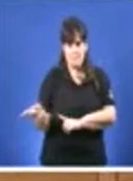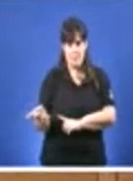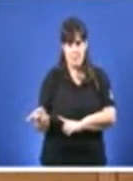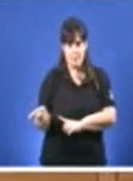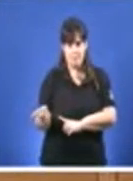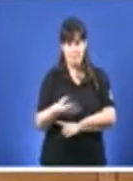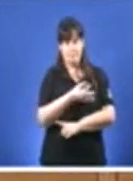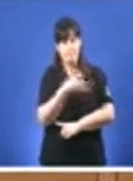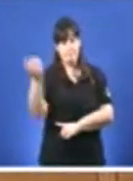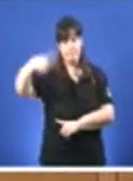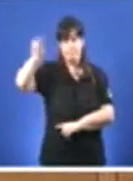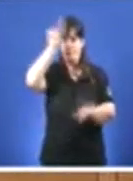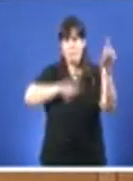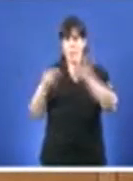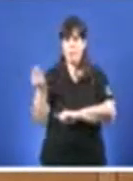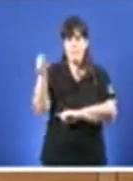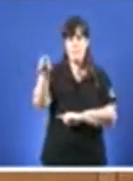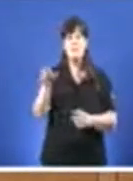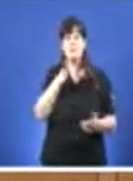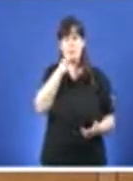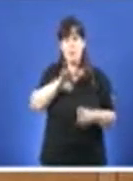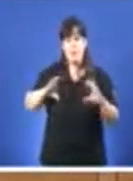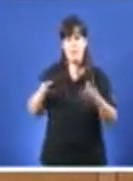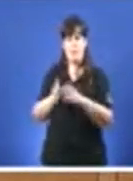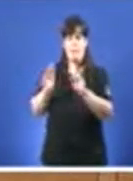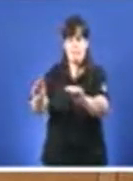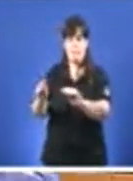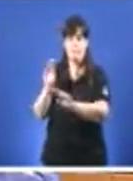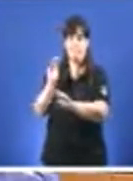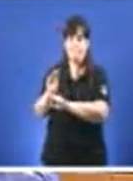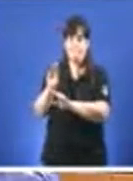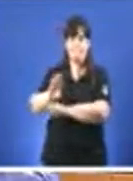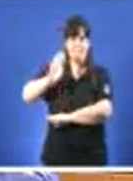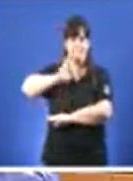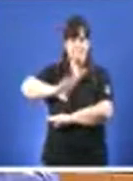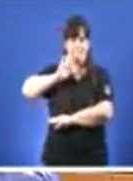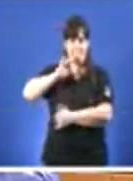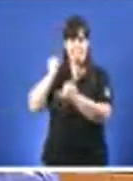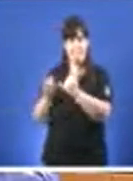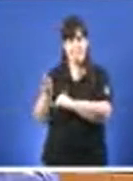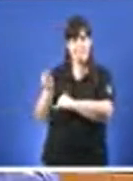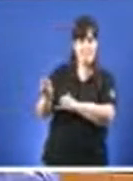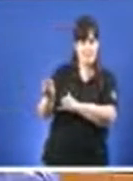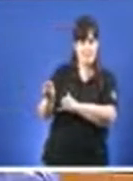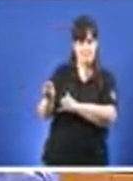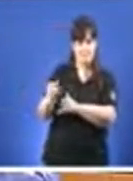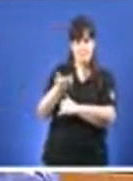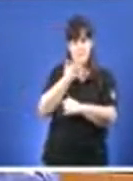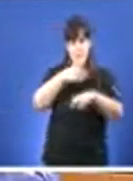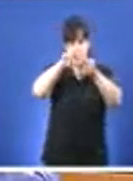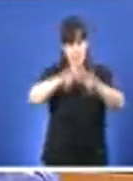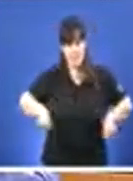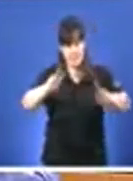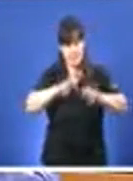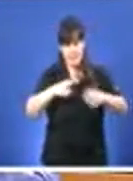financiamento irregular da súa organización. Aparece en todas as investigacións. Vostede cala